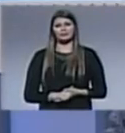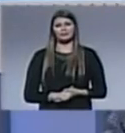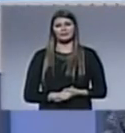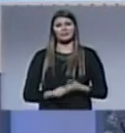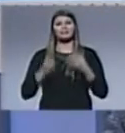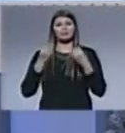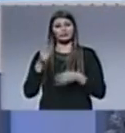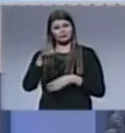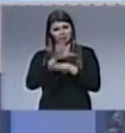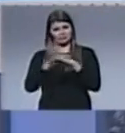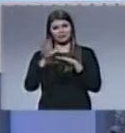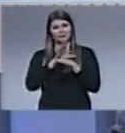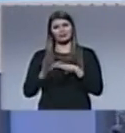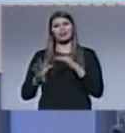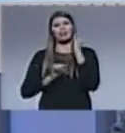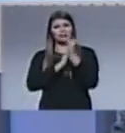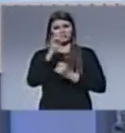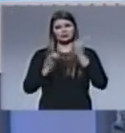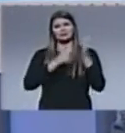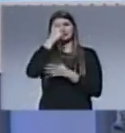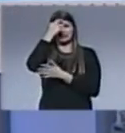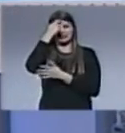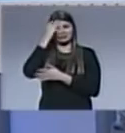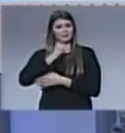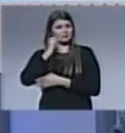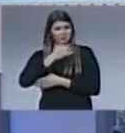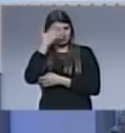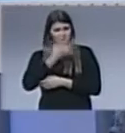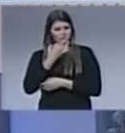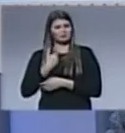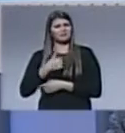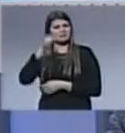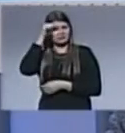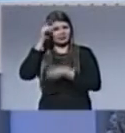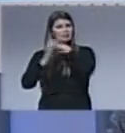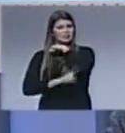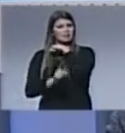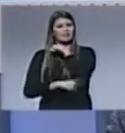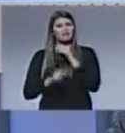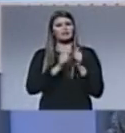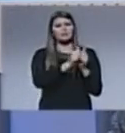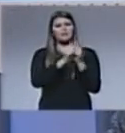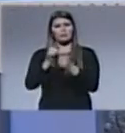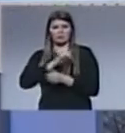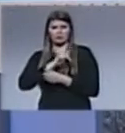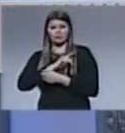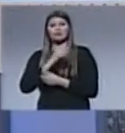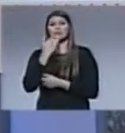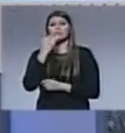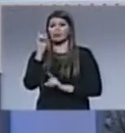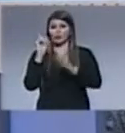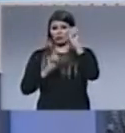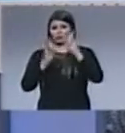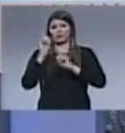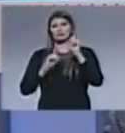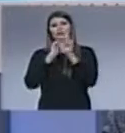Estás en Noticiero Cristiano, donde está la noticia viva. Servir al prójimo realmente es muy loable, pero algunas veces